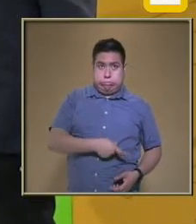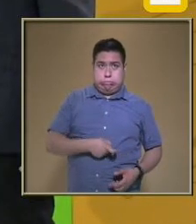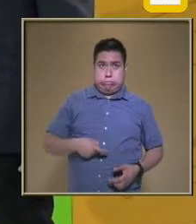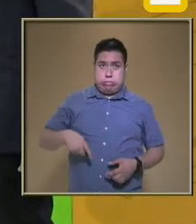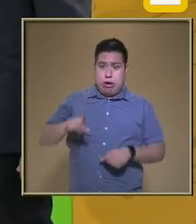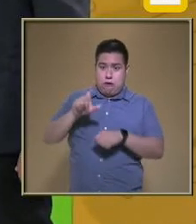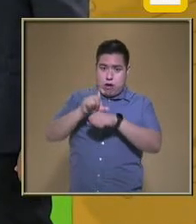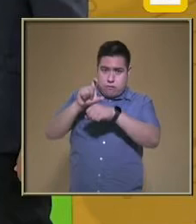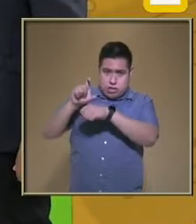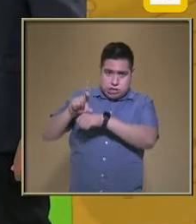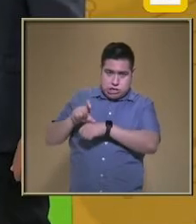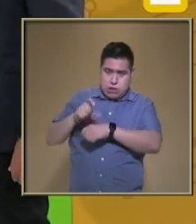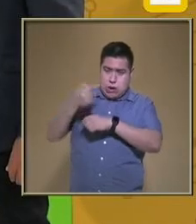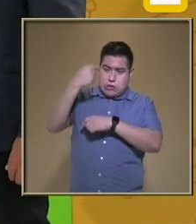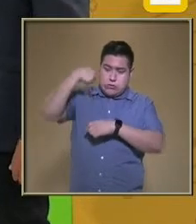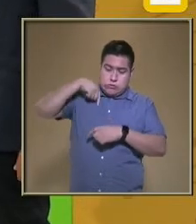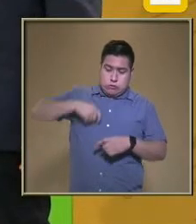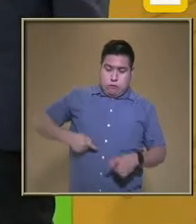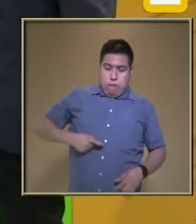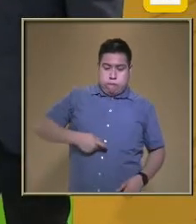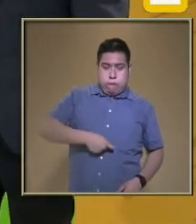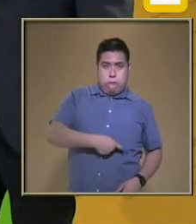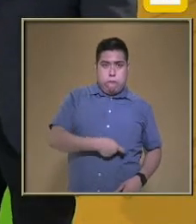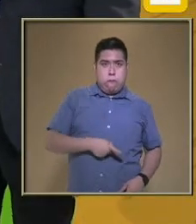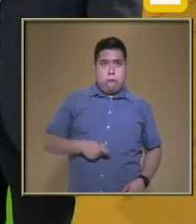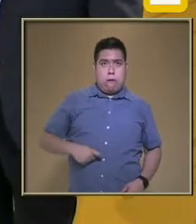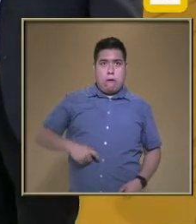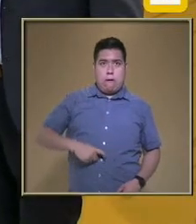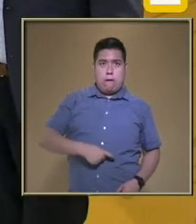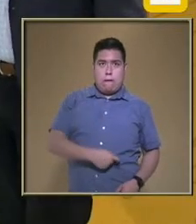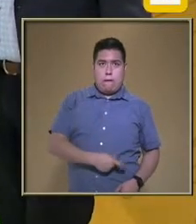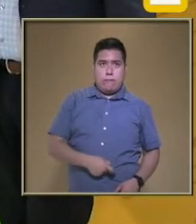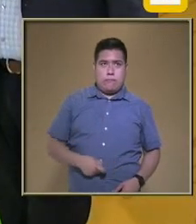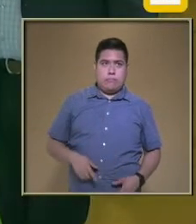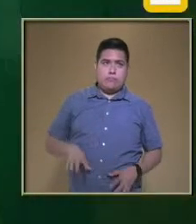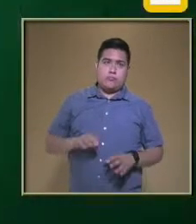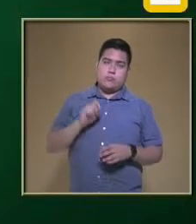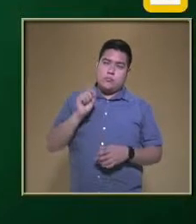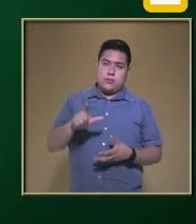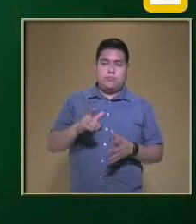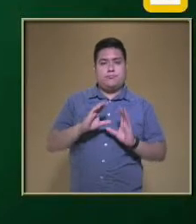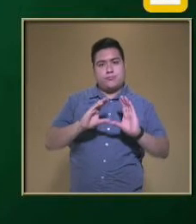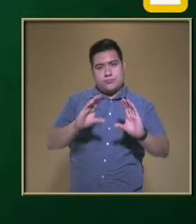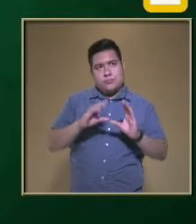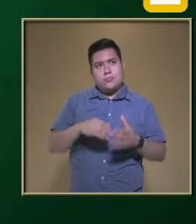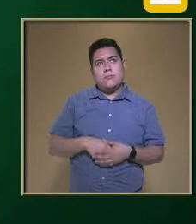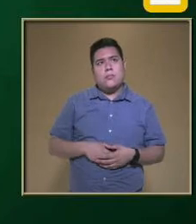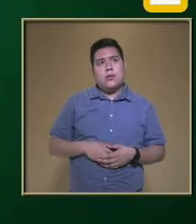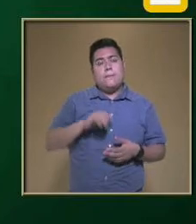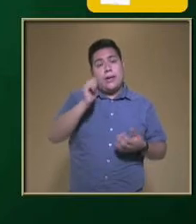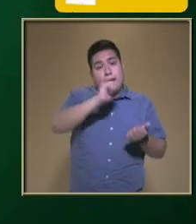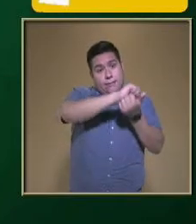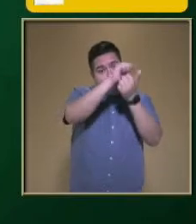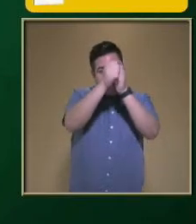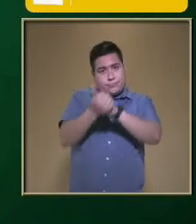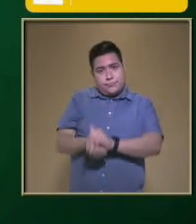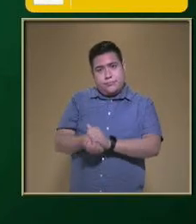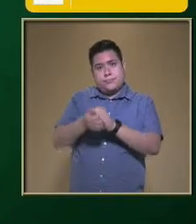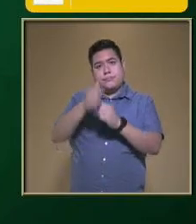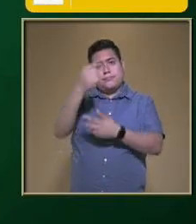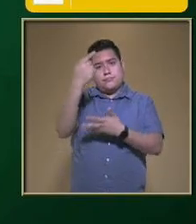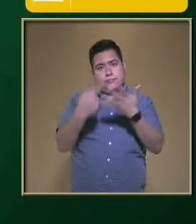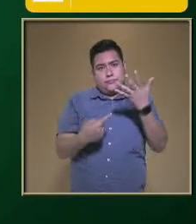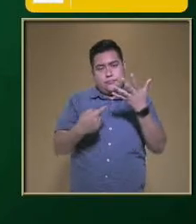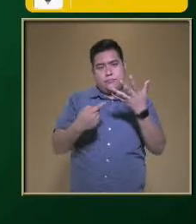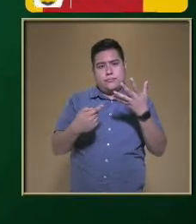A nuestro Interior Dentro de las Adaptaciones Que tienen Que presentan Algunos organismos